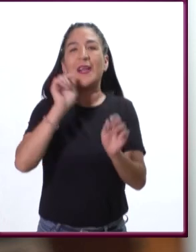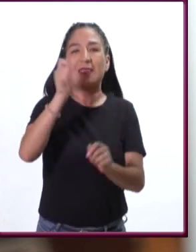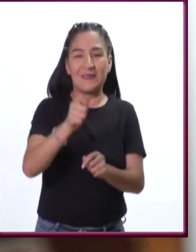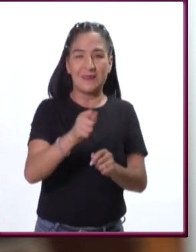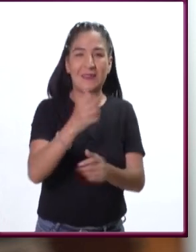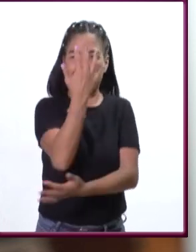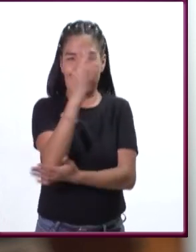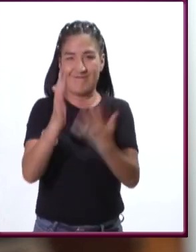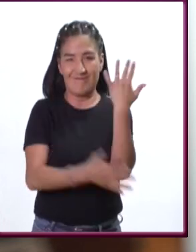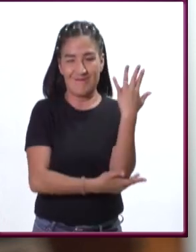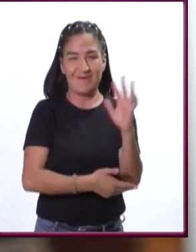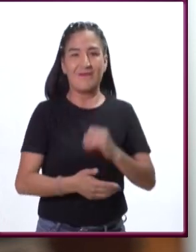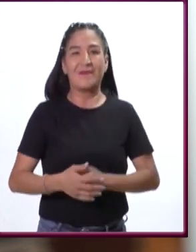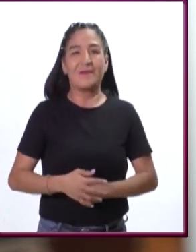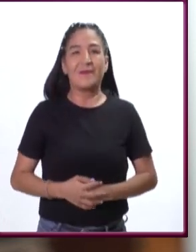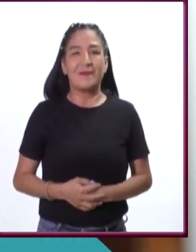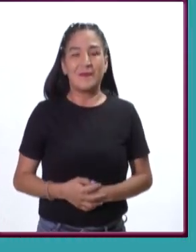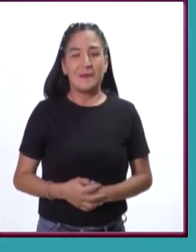que tienen los árboles.